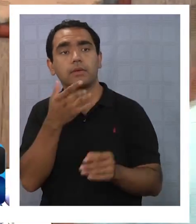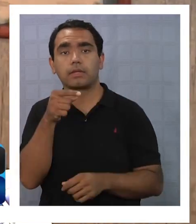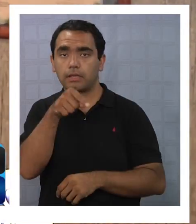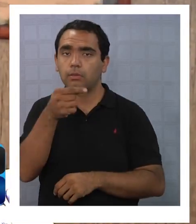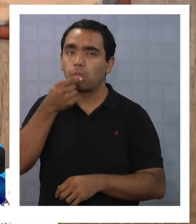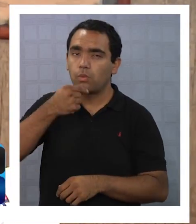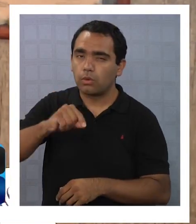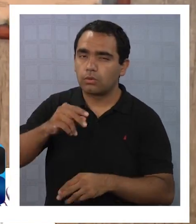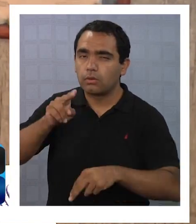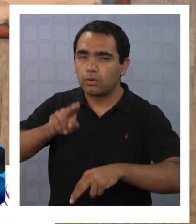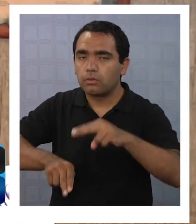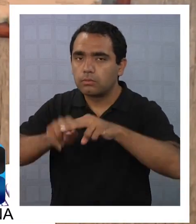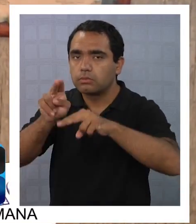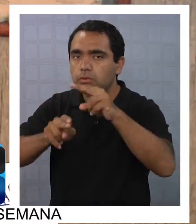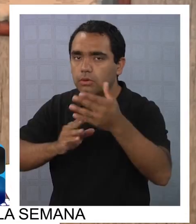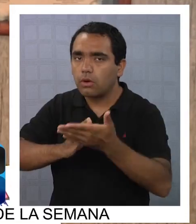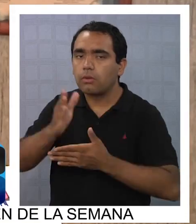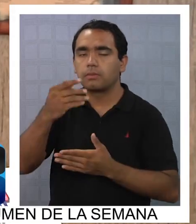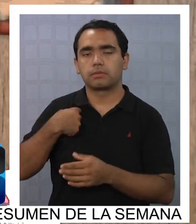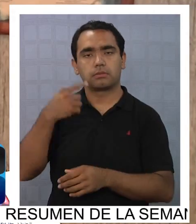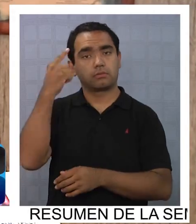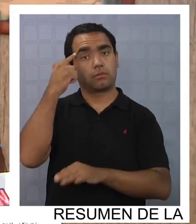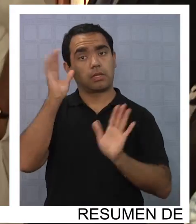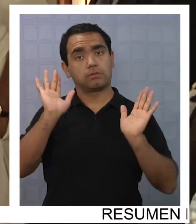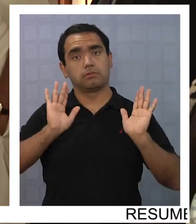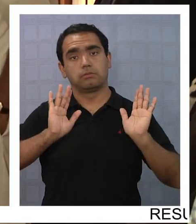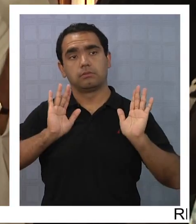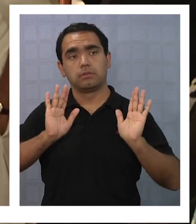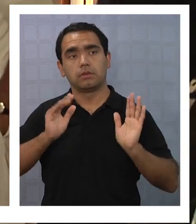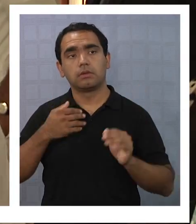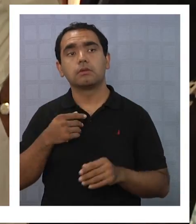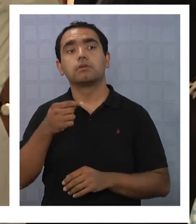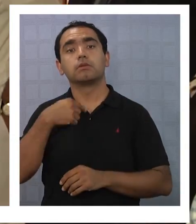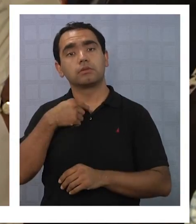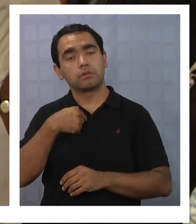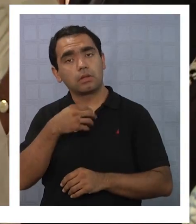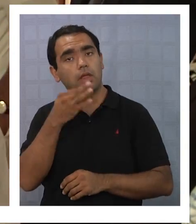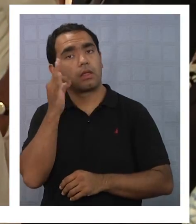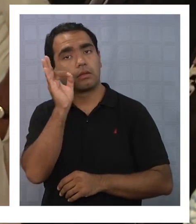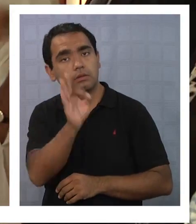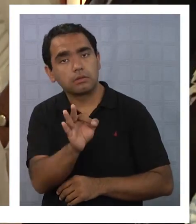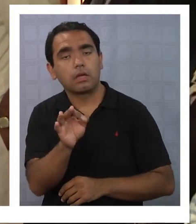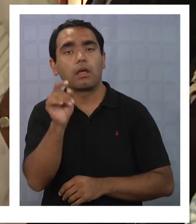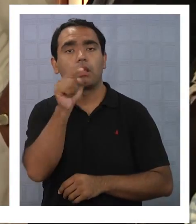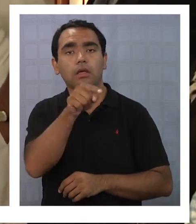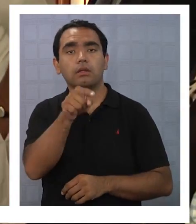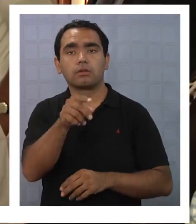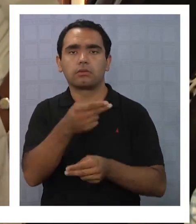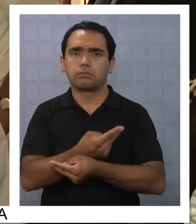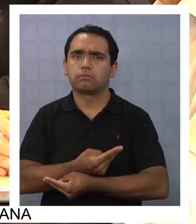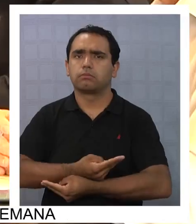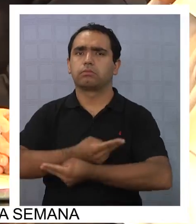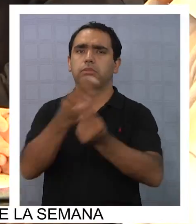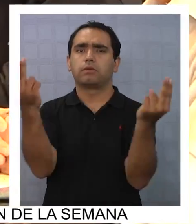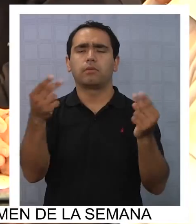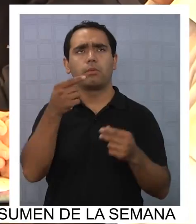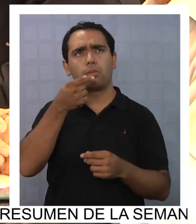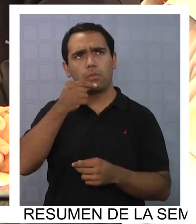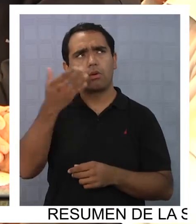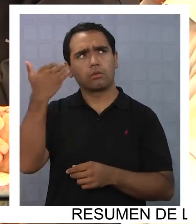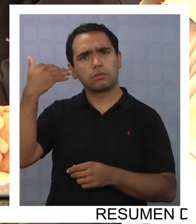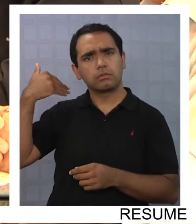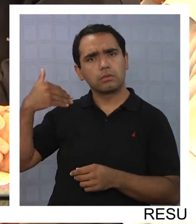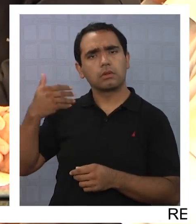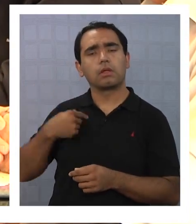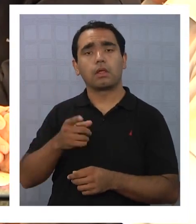va a iniciar luego Por ende, como te decía, nosotros lo hicimos público hace muy poco Estuvo el director